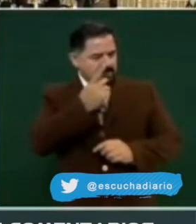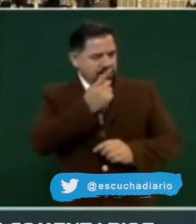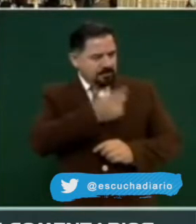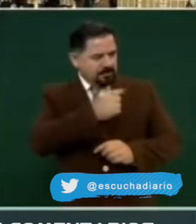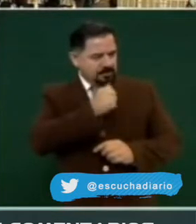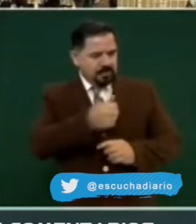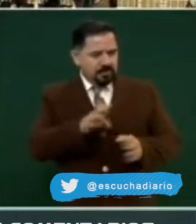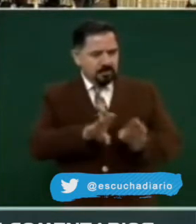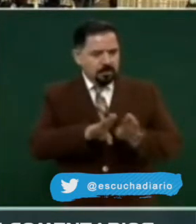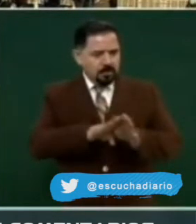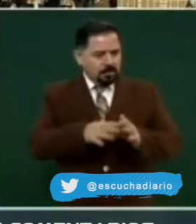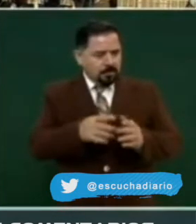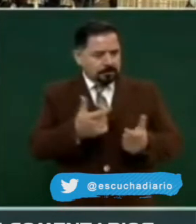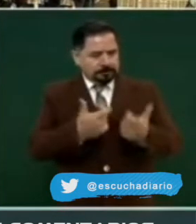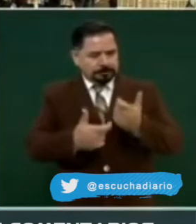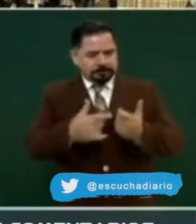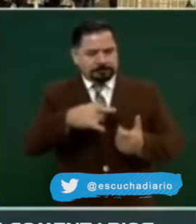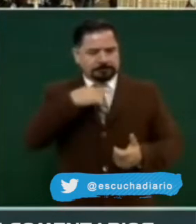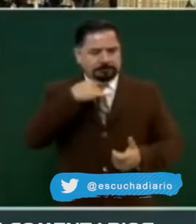pagar los sueldos.